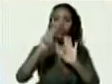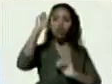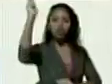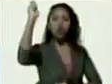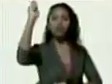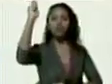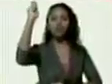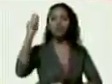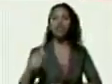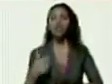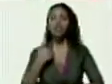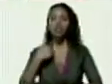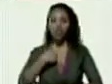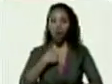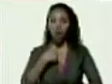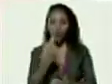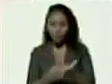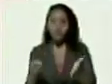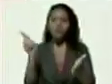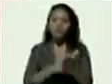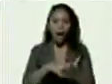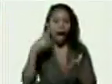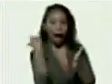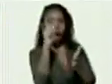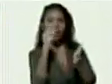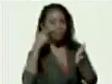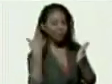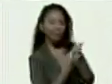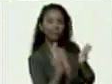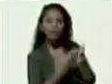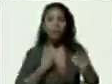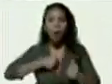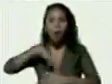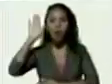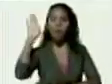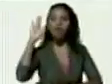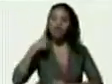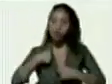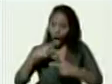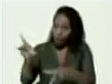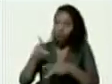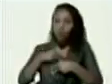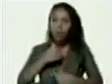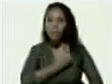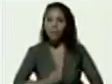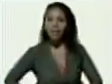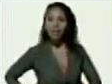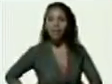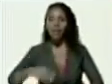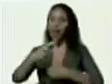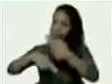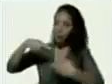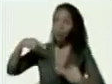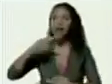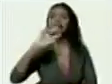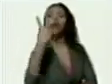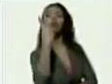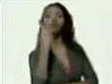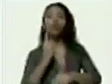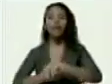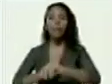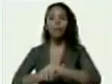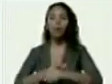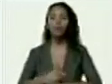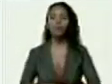está certificado mi juramento y desde hoy asumo la presidencia de la república para el segundo periodo